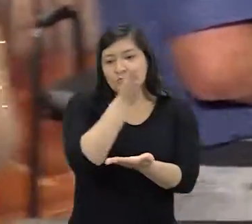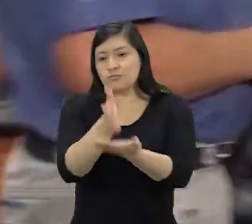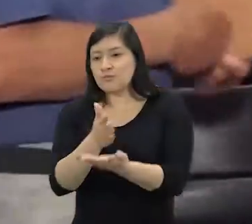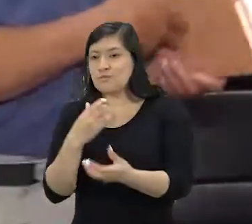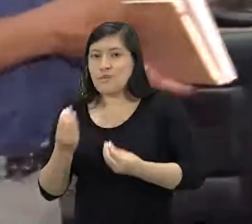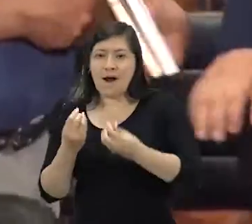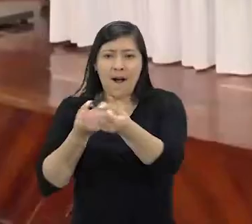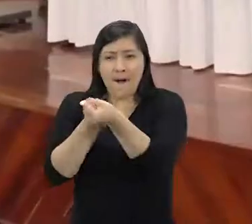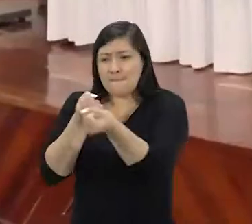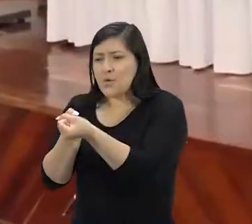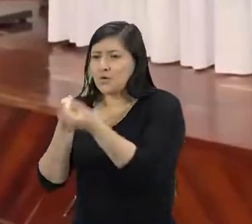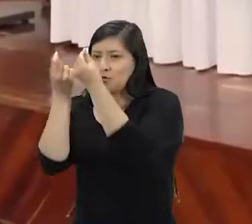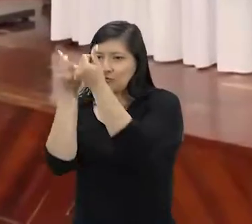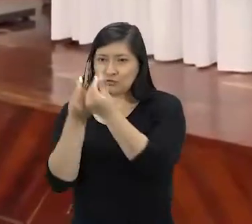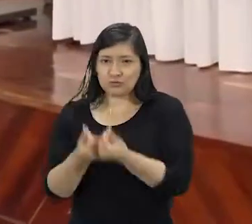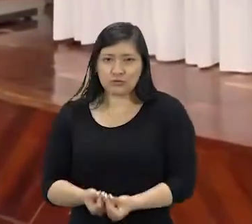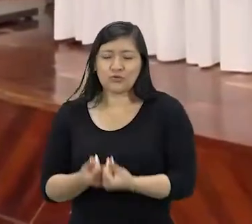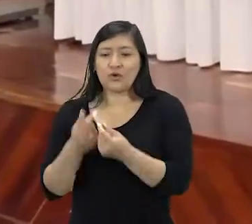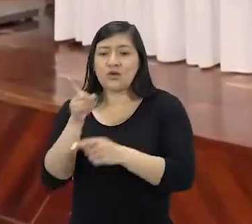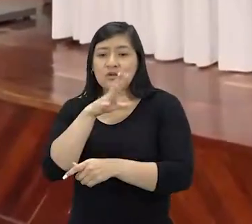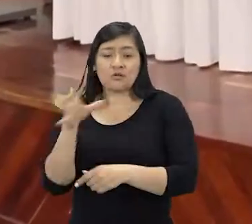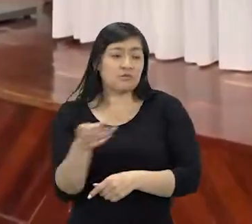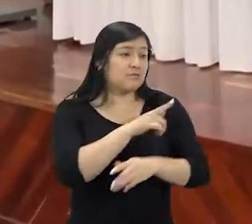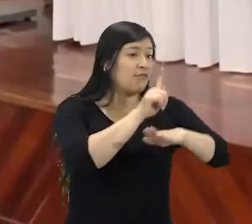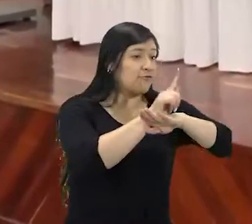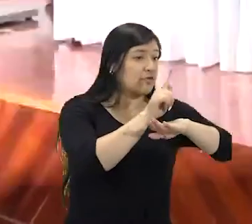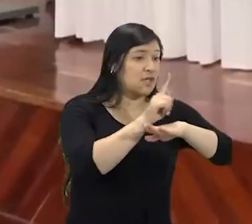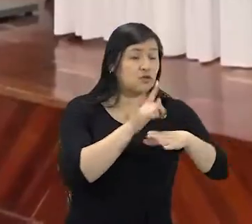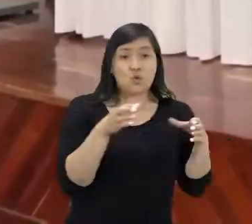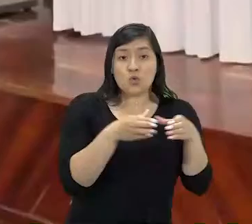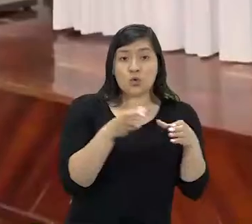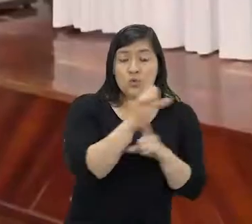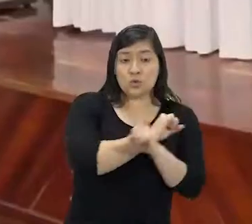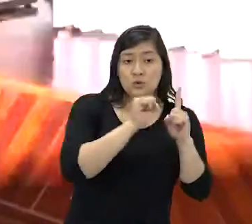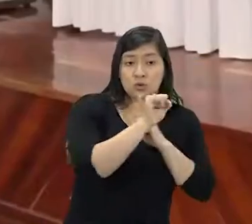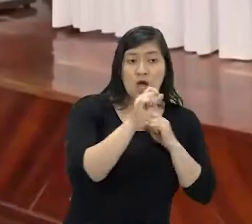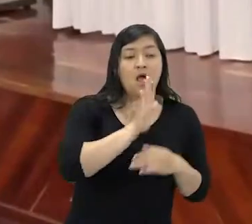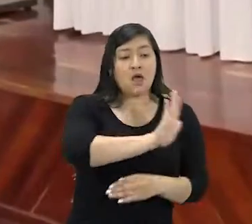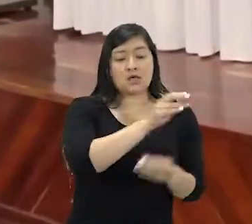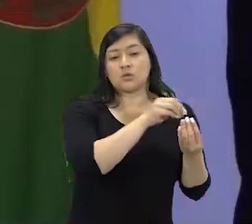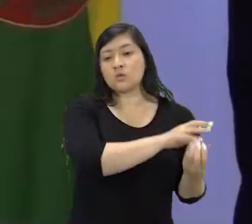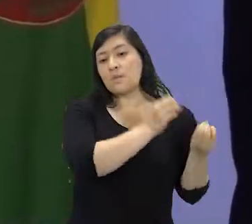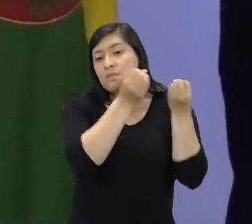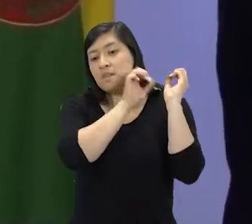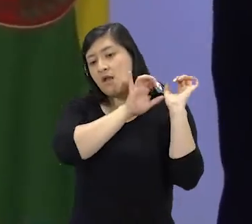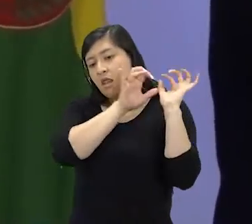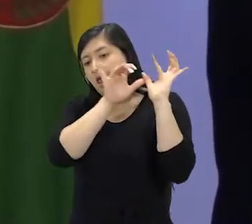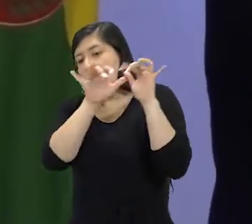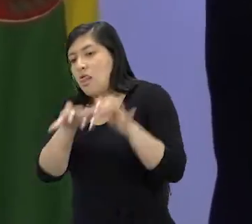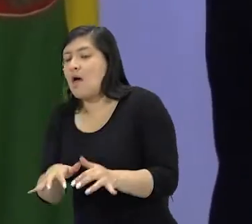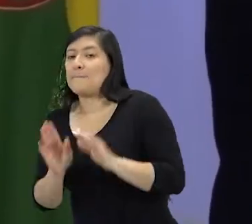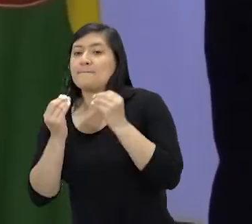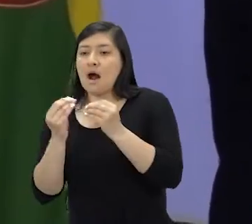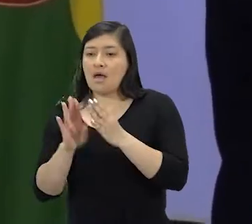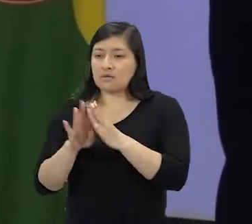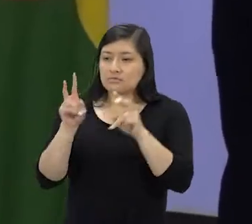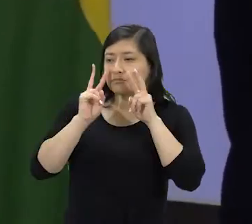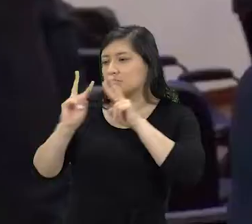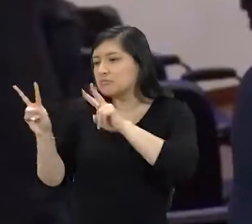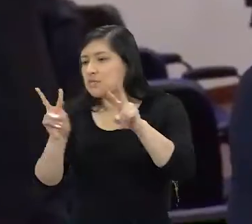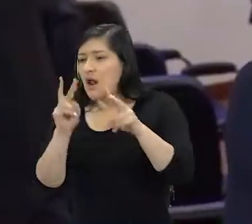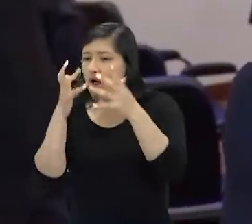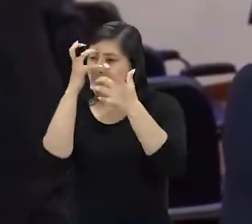de la comunidad y con el apoyo de la Fundación Grupo Social, la Subsecretaría de Turismo y la Secretaría de Desarrollo